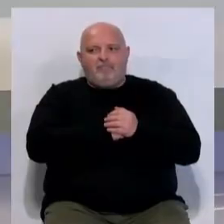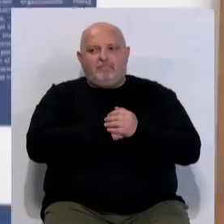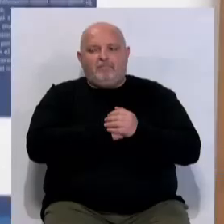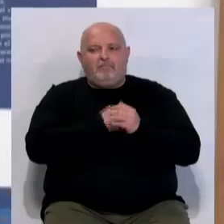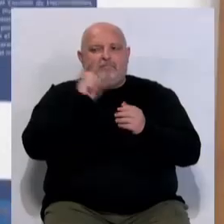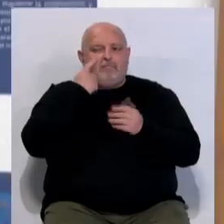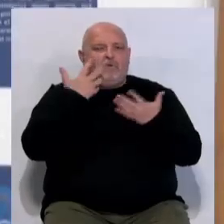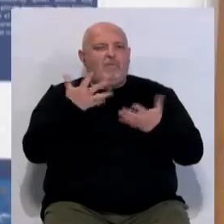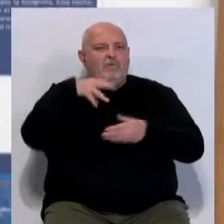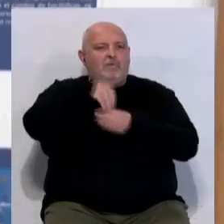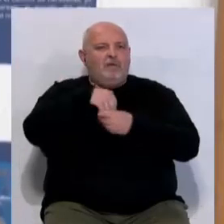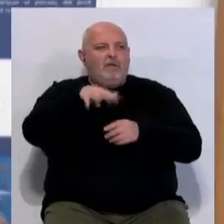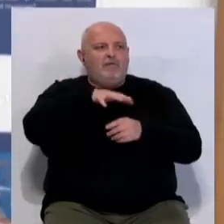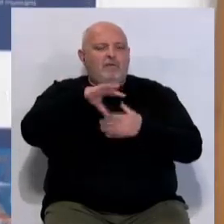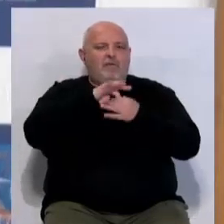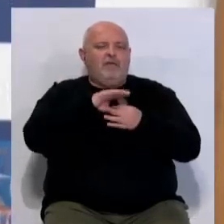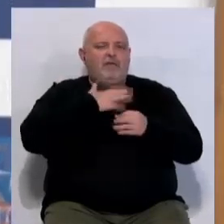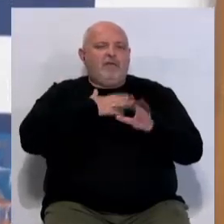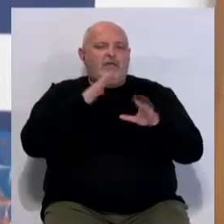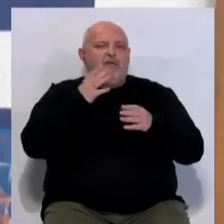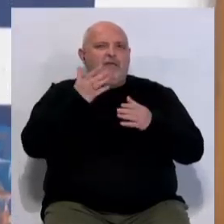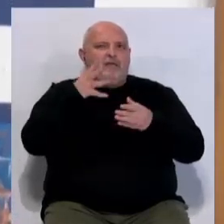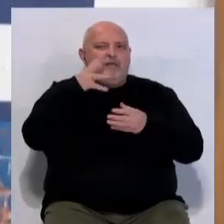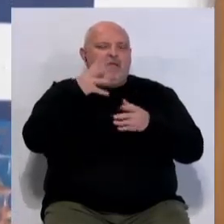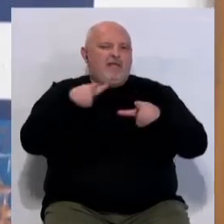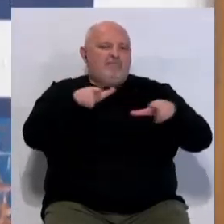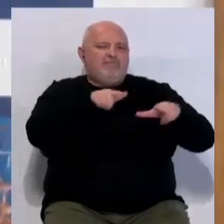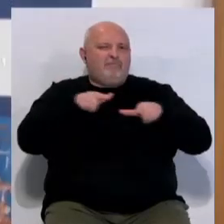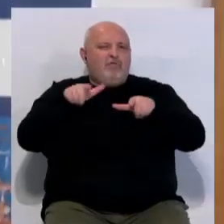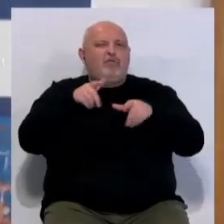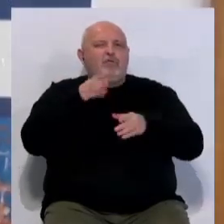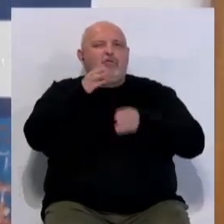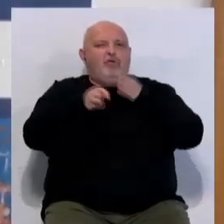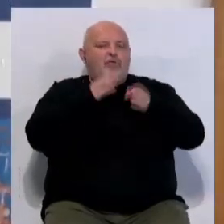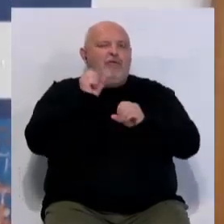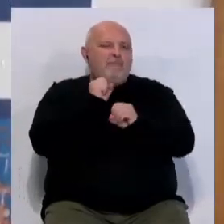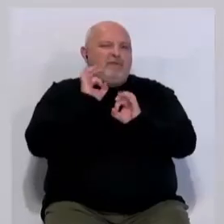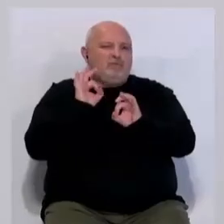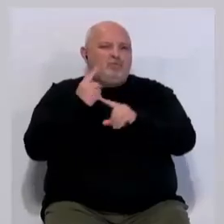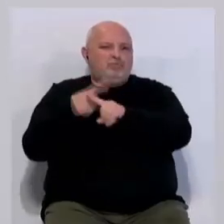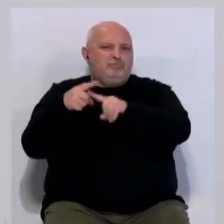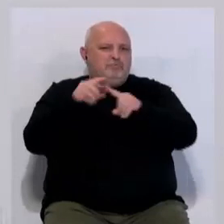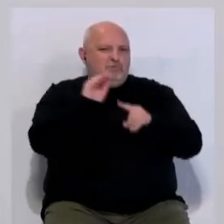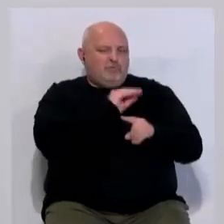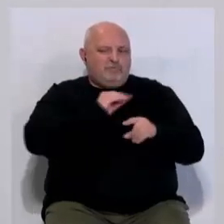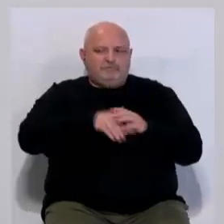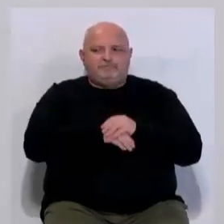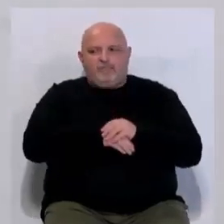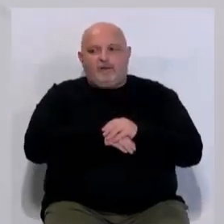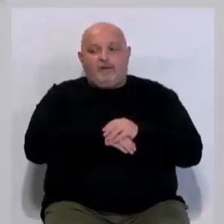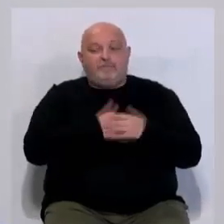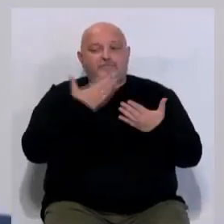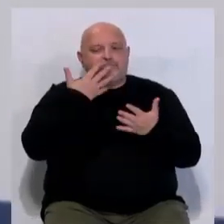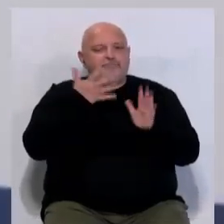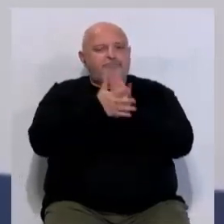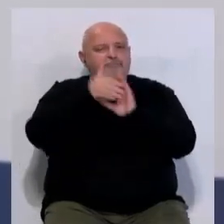Descubrir cómo los espacios urbanos de Cádiz forman parte del escenario por donde pasan las hermandades y cofradías de la Semana Santa y